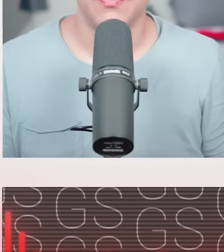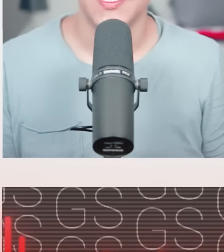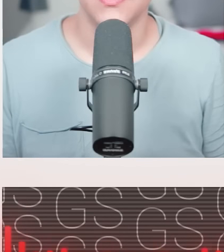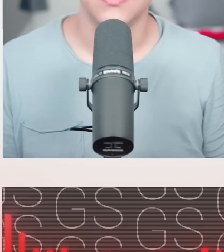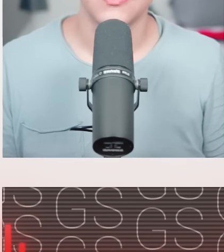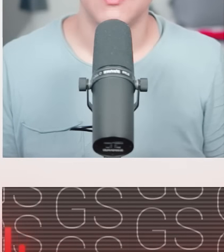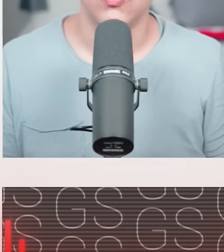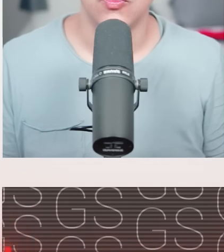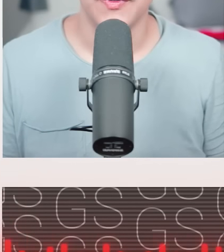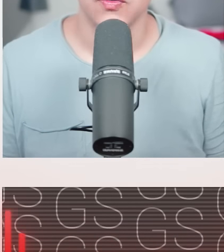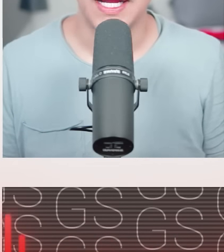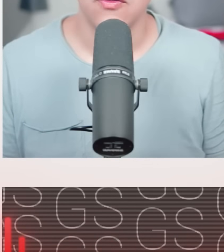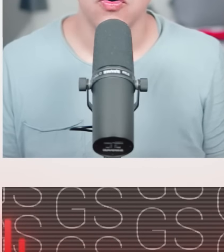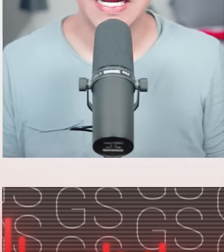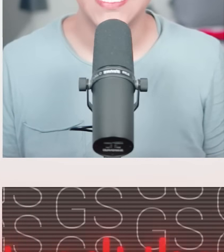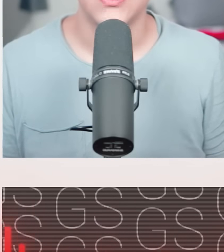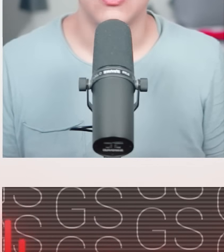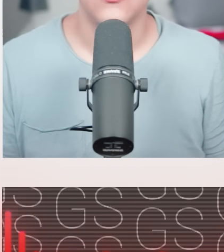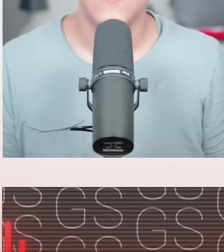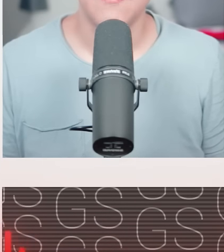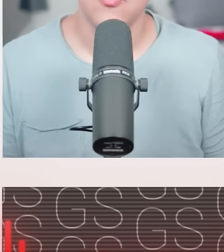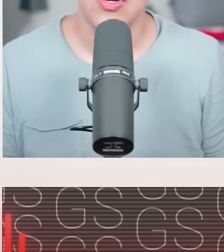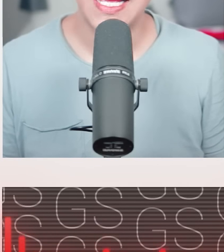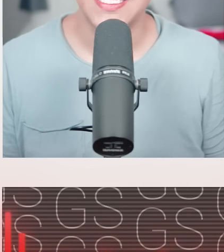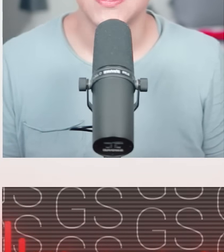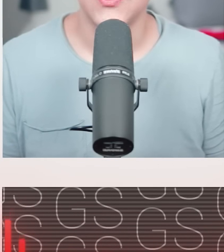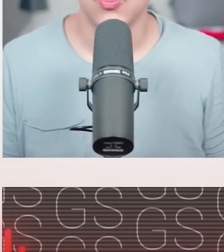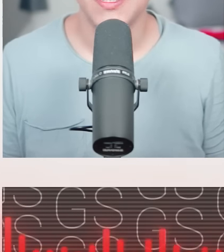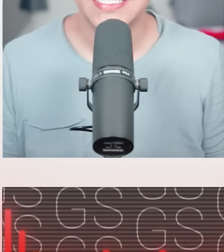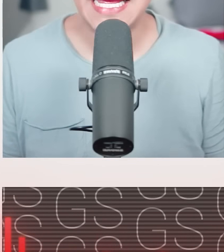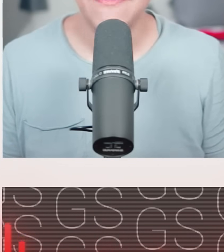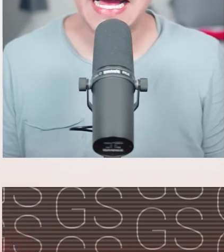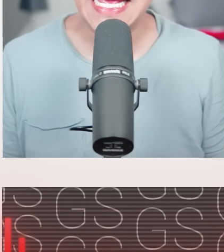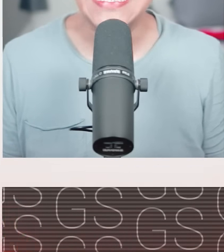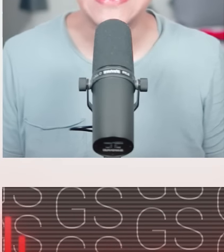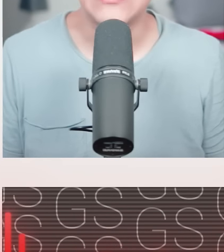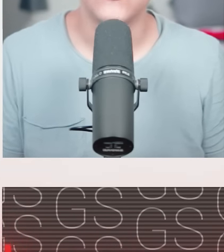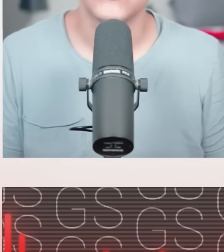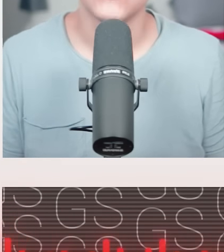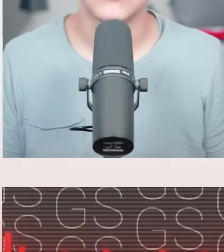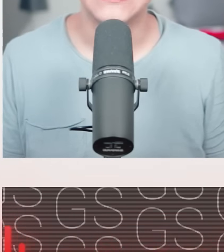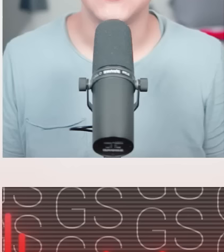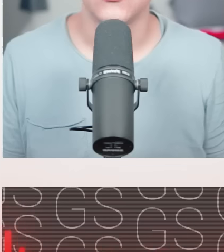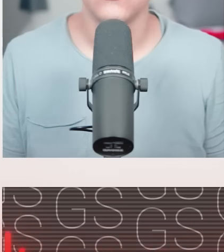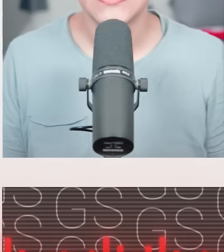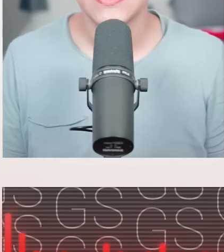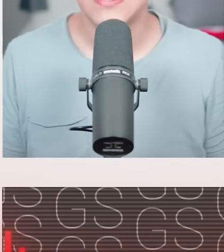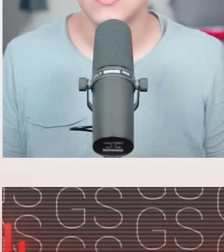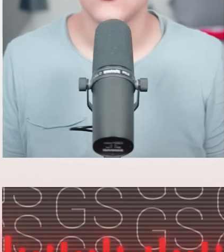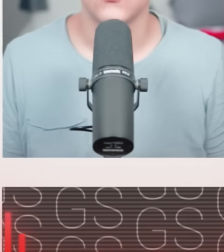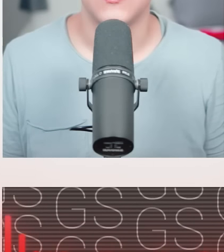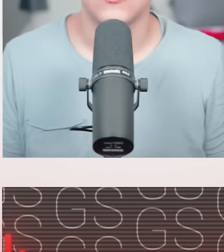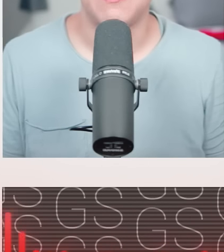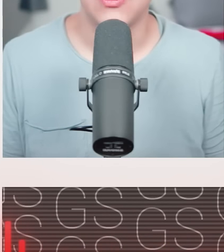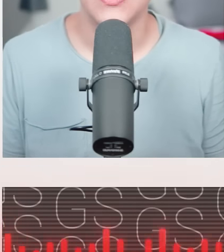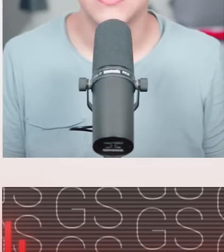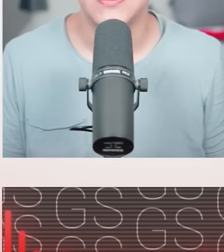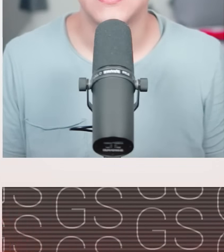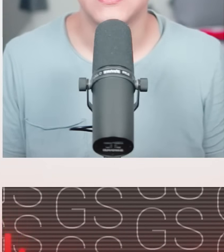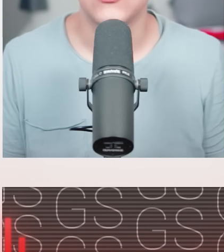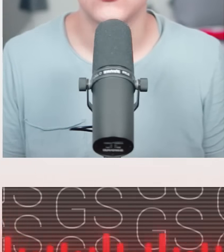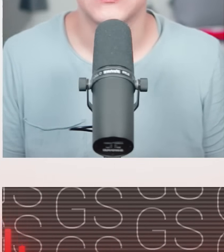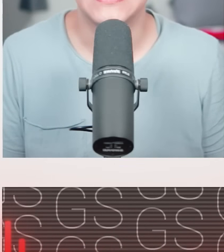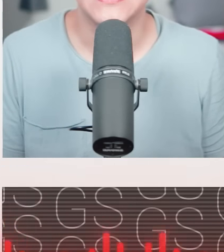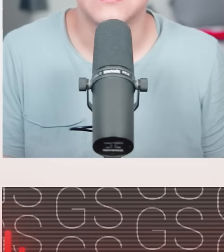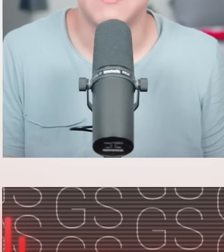Hoy el presidente Andrés Manuel López Obrador exhibió a Loret de Mola y a Ciro Gómez Leiva, entre otros, que hicieron un escándalo sobre los apagones